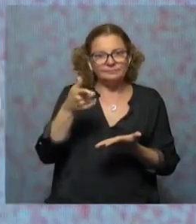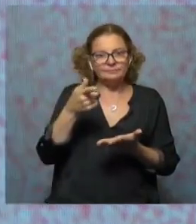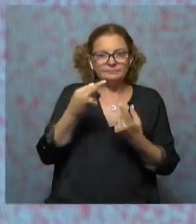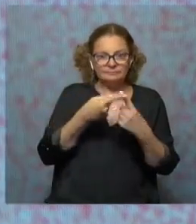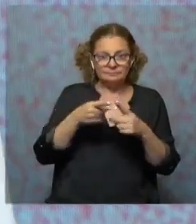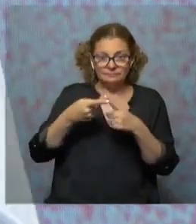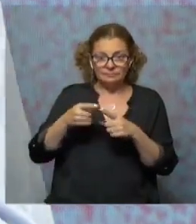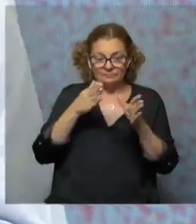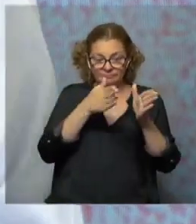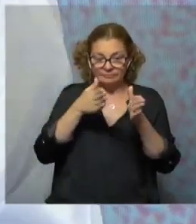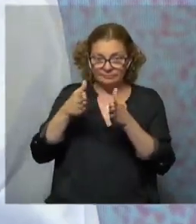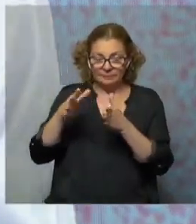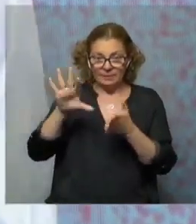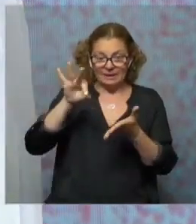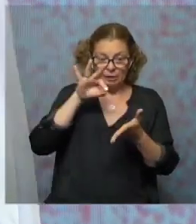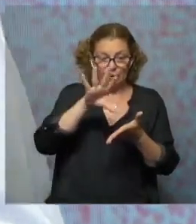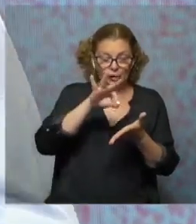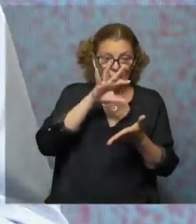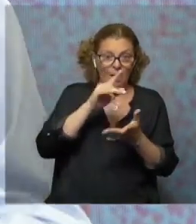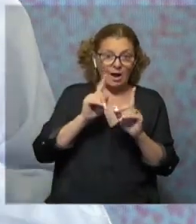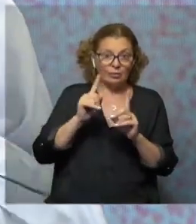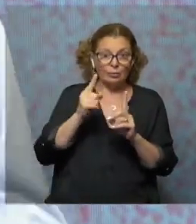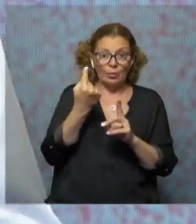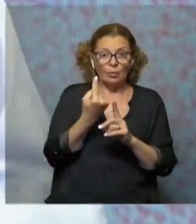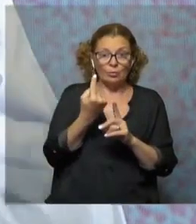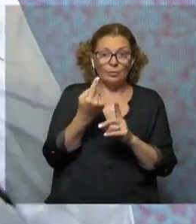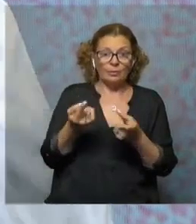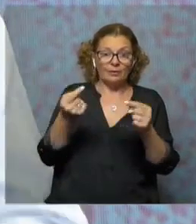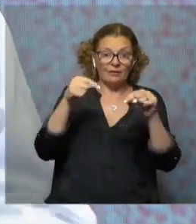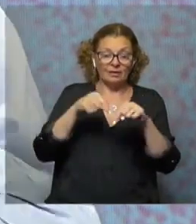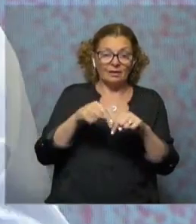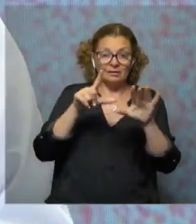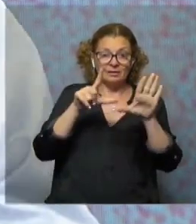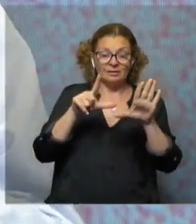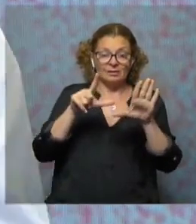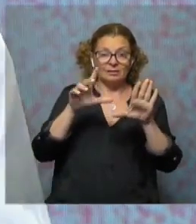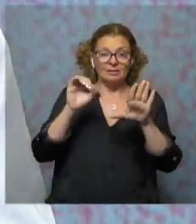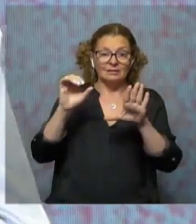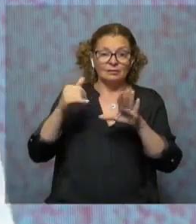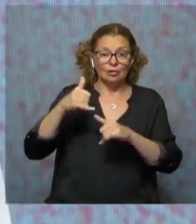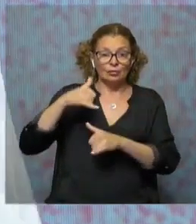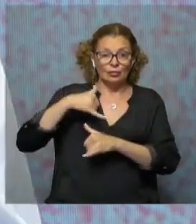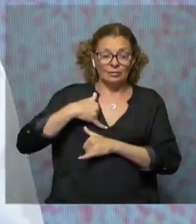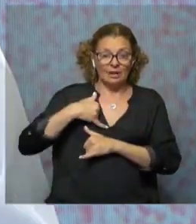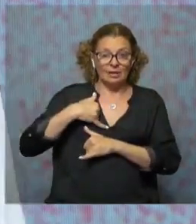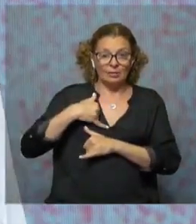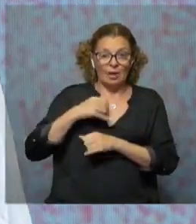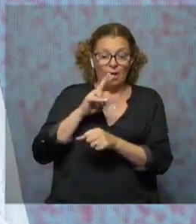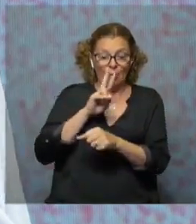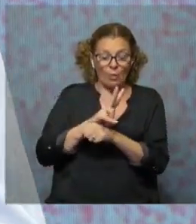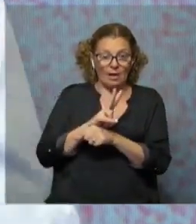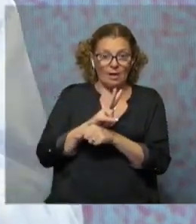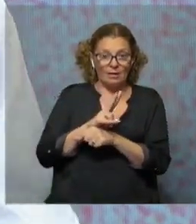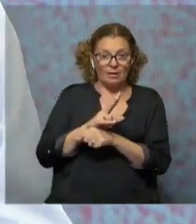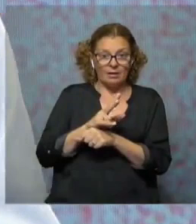diferentes criterios, me escogió algunos. Uno, porque venían 700 soldados a defender el fuerte de Montevideo